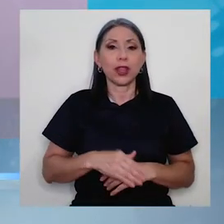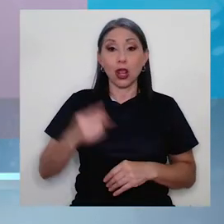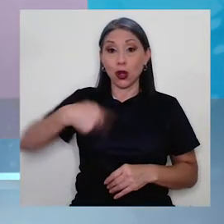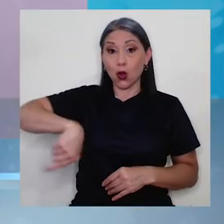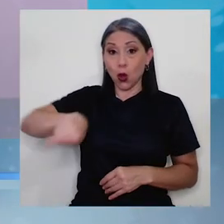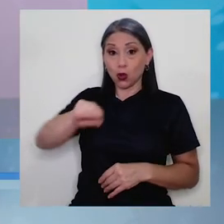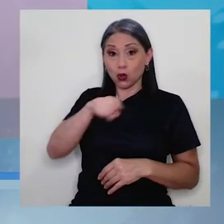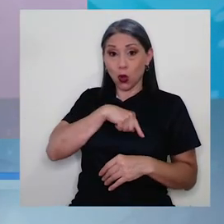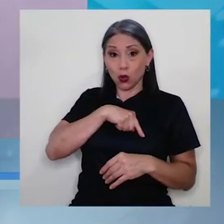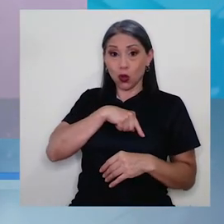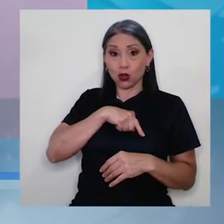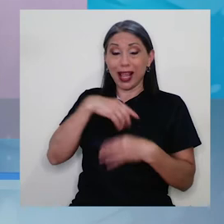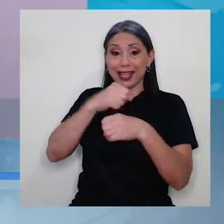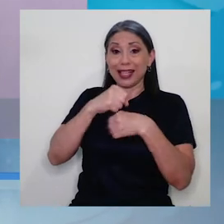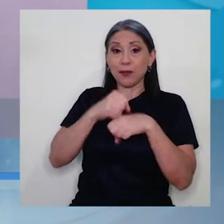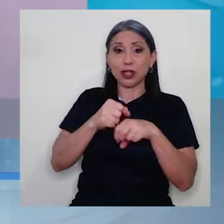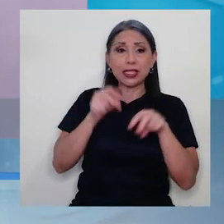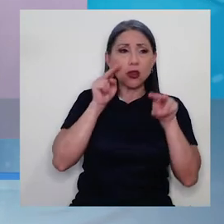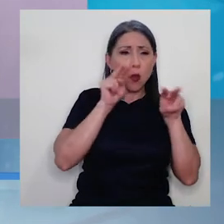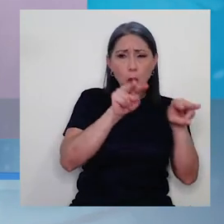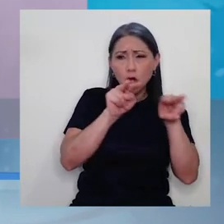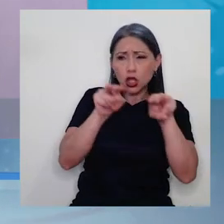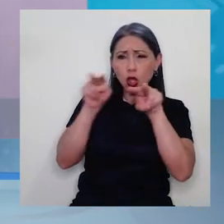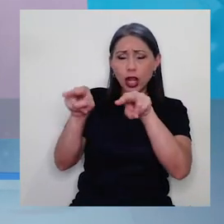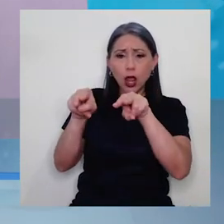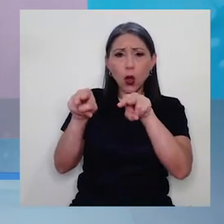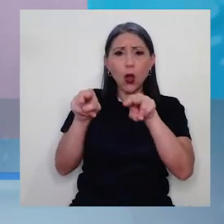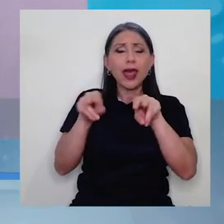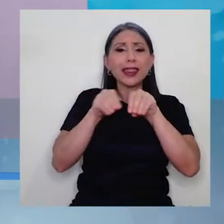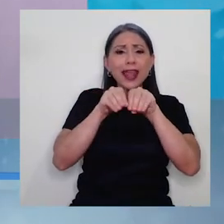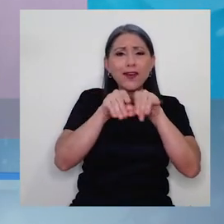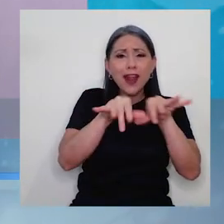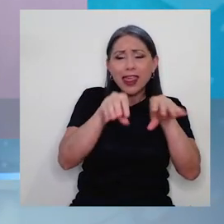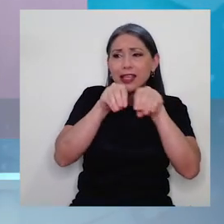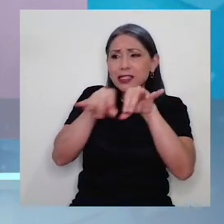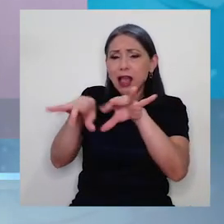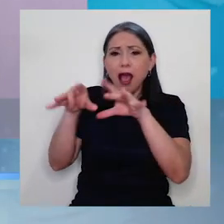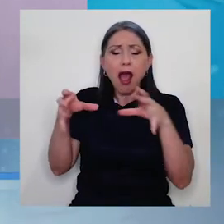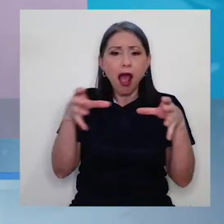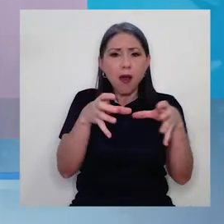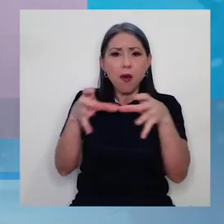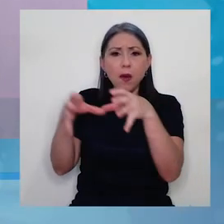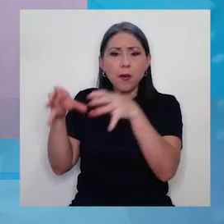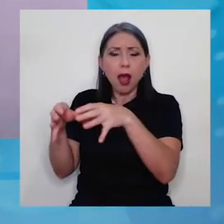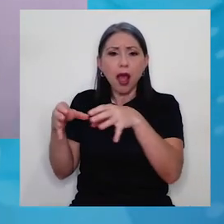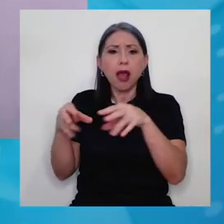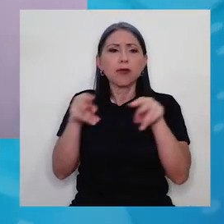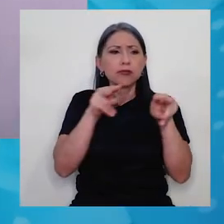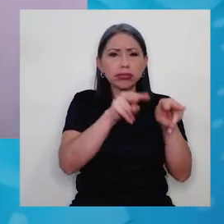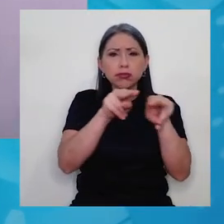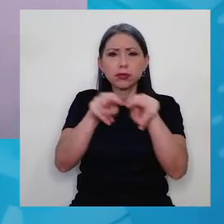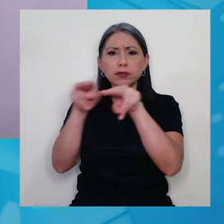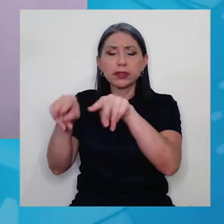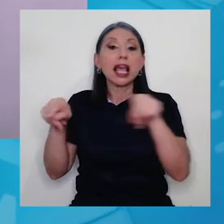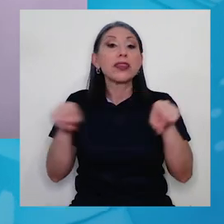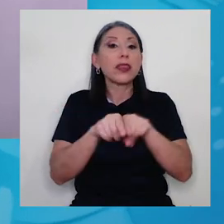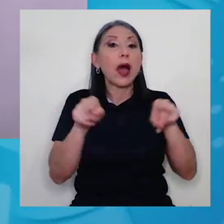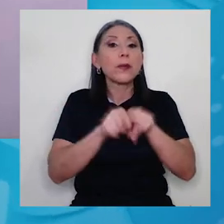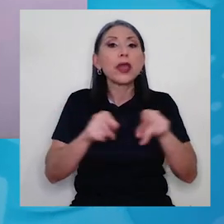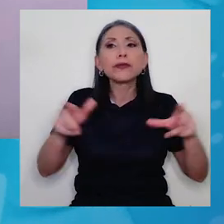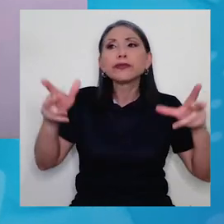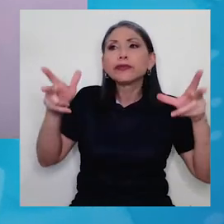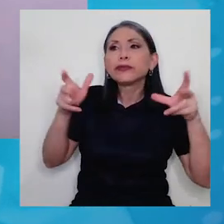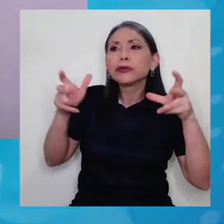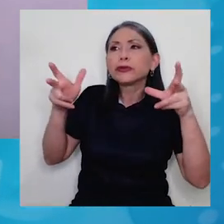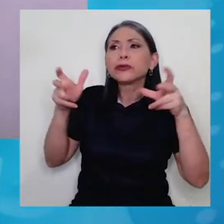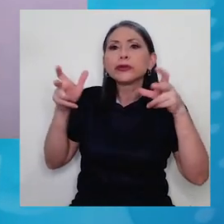monitoreo de redes por un lado y también viendo un proceso de escucha activa con el